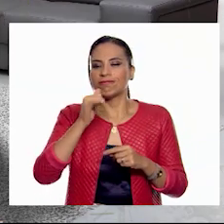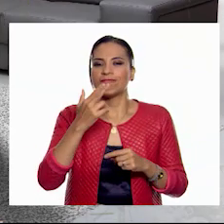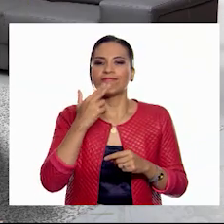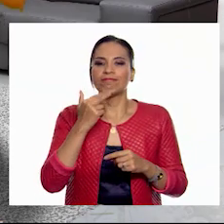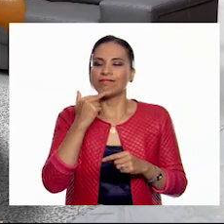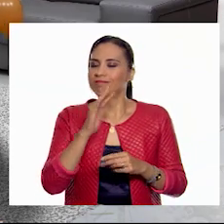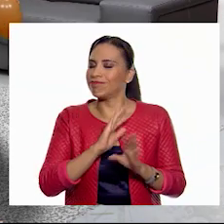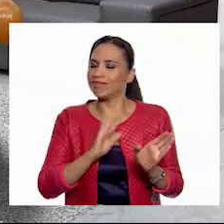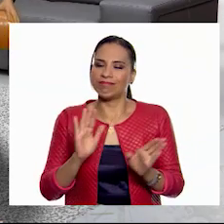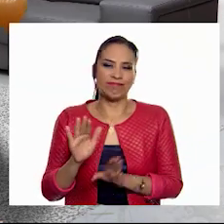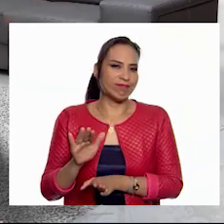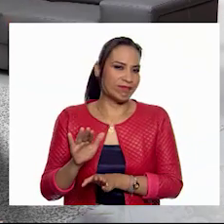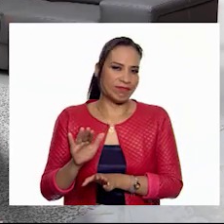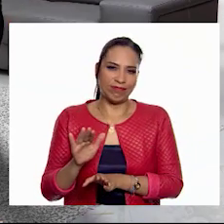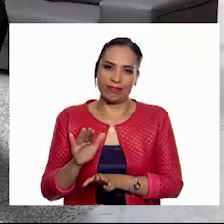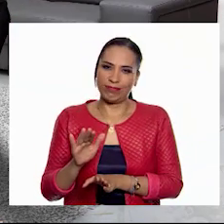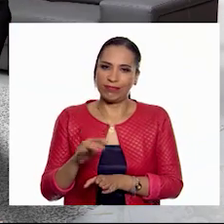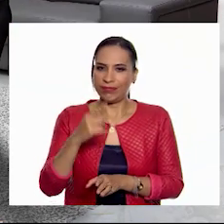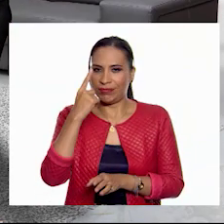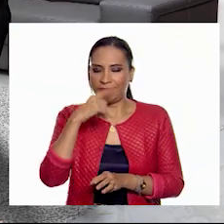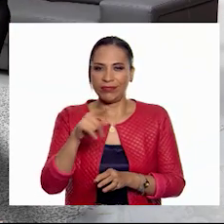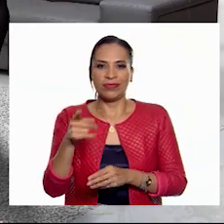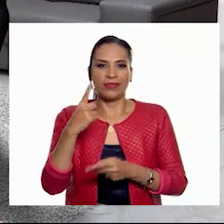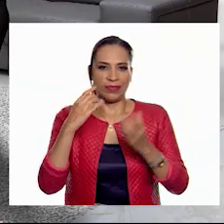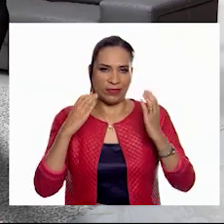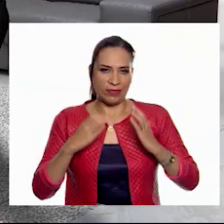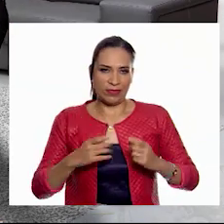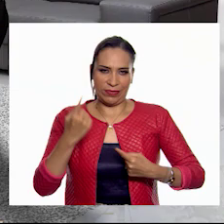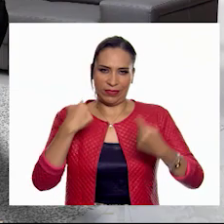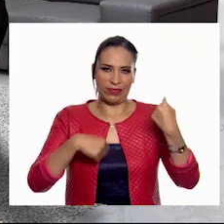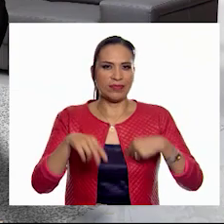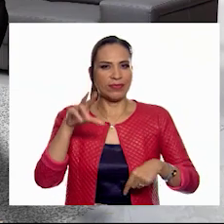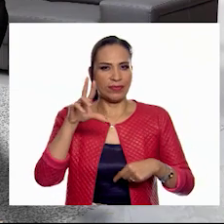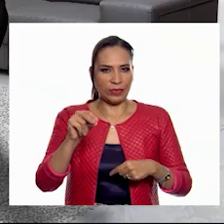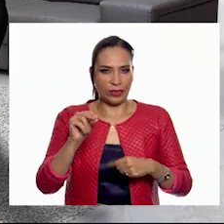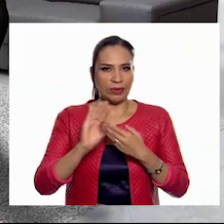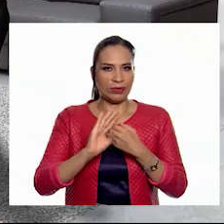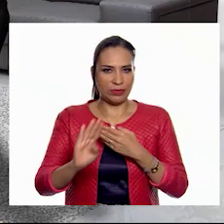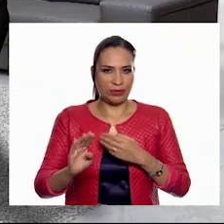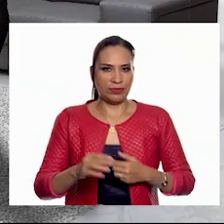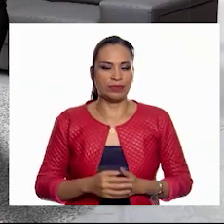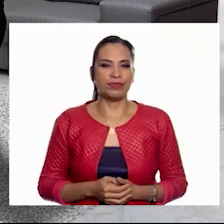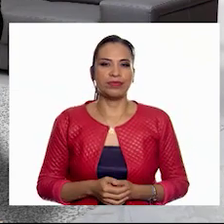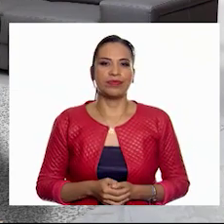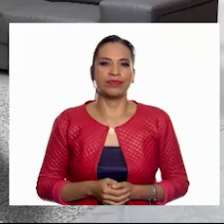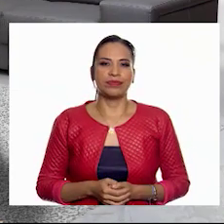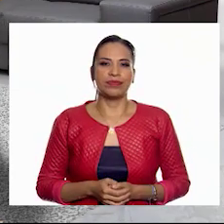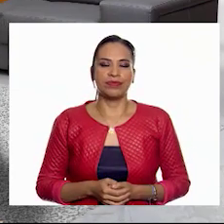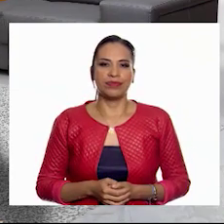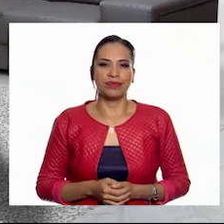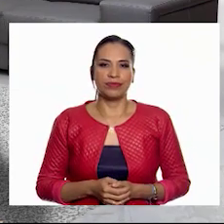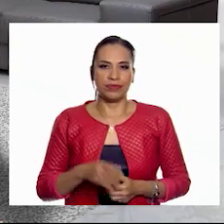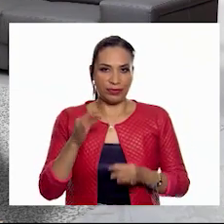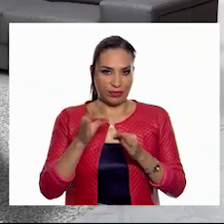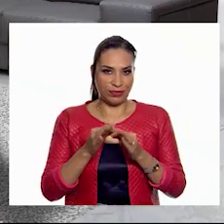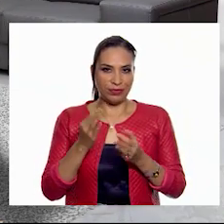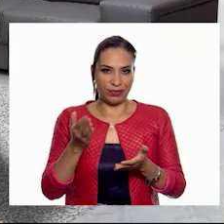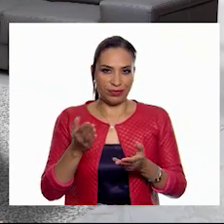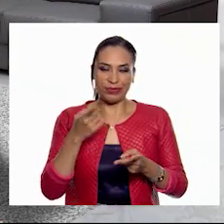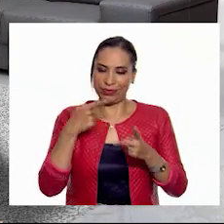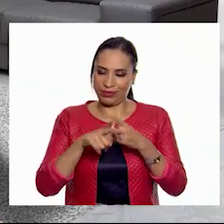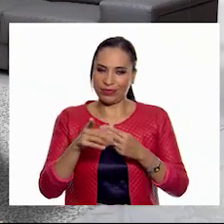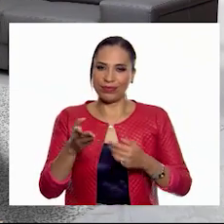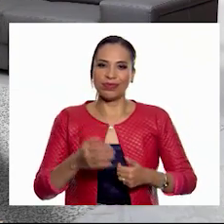debemos evitar para que lleguen a nuestro cuerpo. Déjale. No lo quiero. ¿Listo, Jorge? ¡Una,